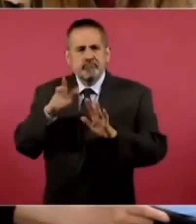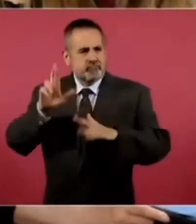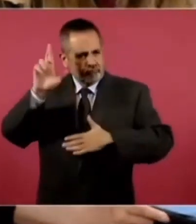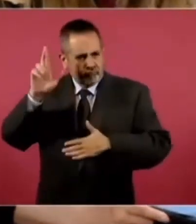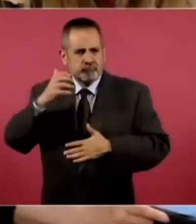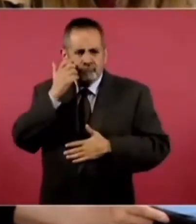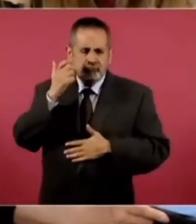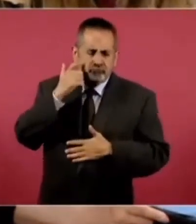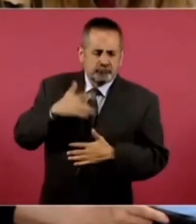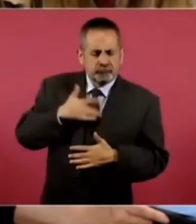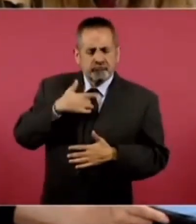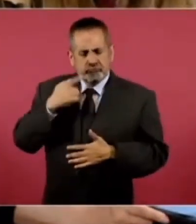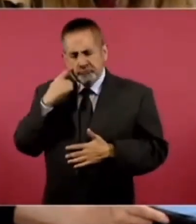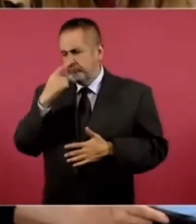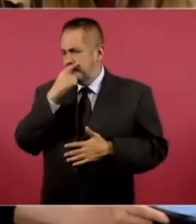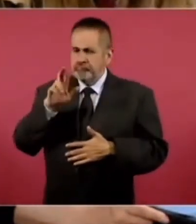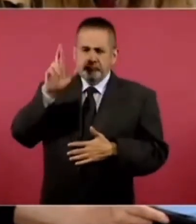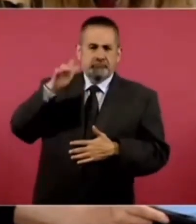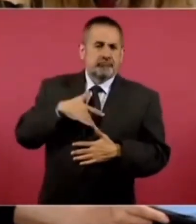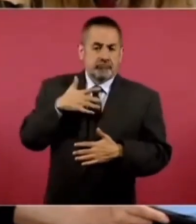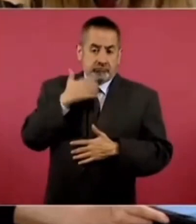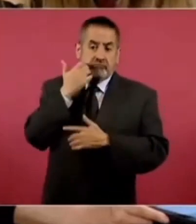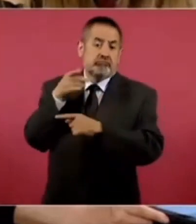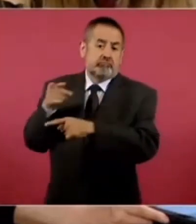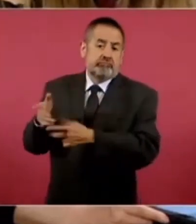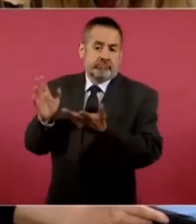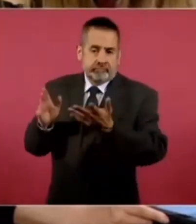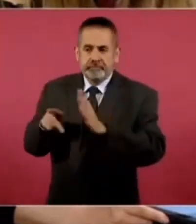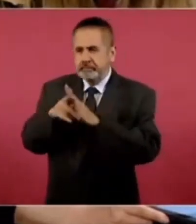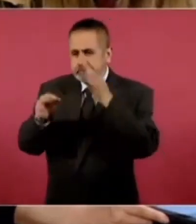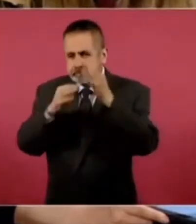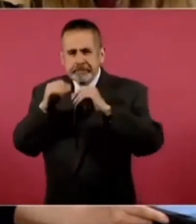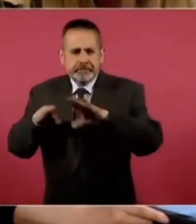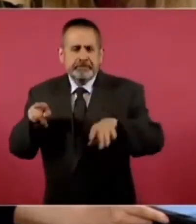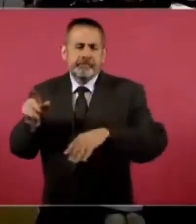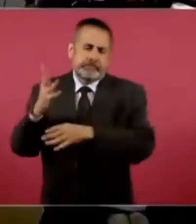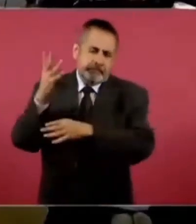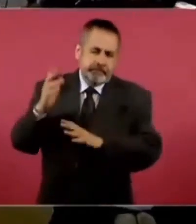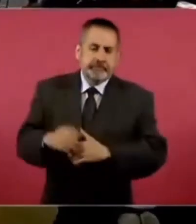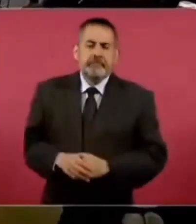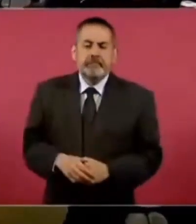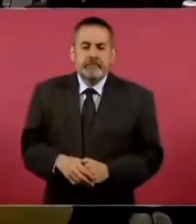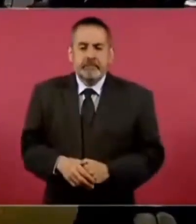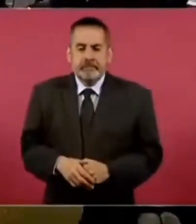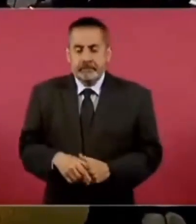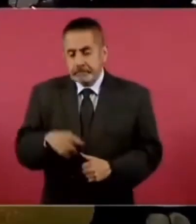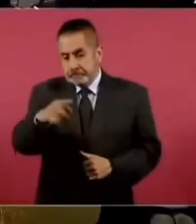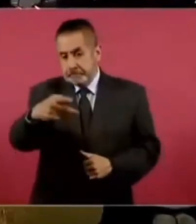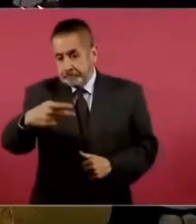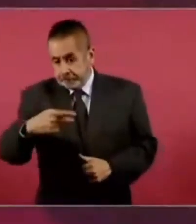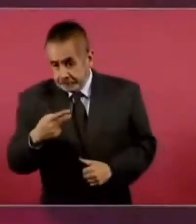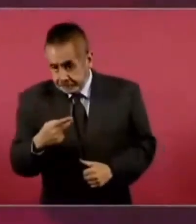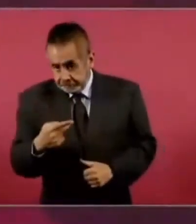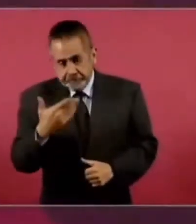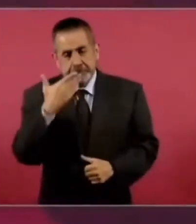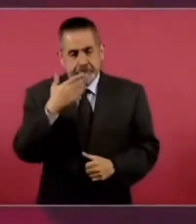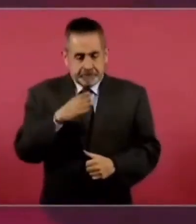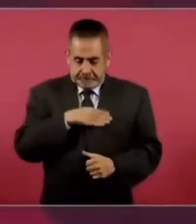hablado acerca de esta posibilidad recientemente en un diario nacional. Pues está bien que me preguntes eso porque